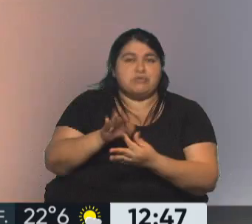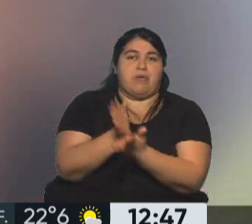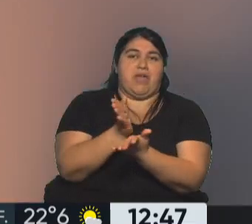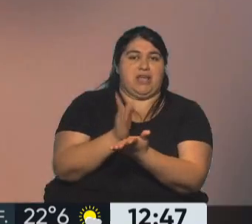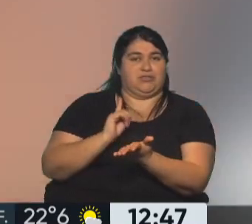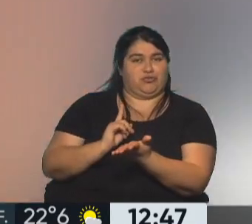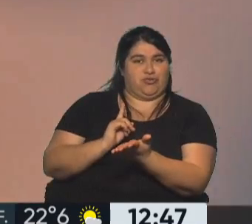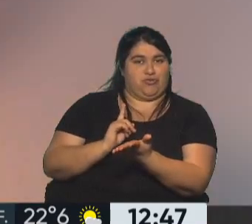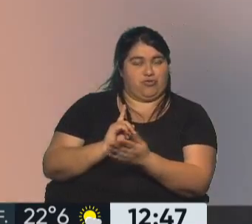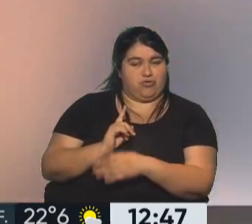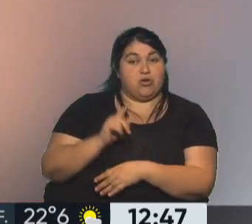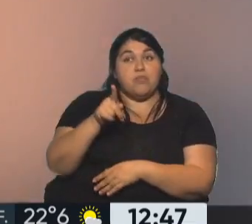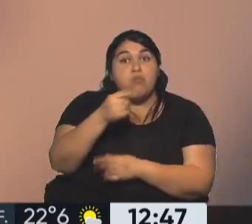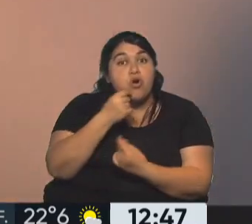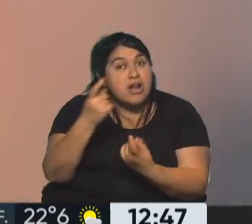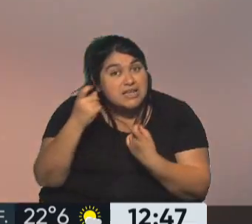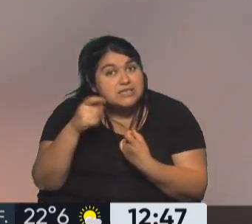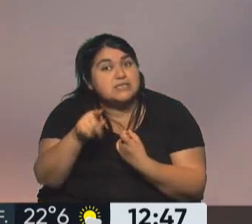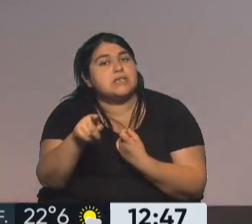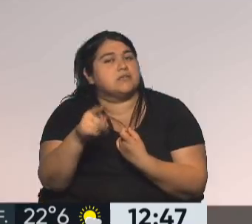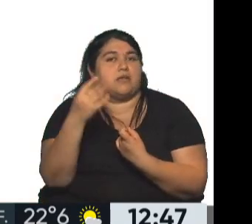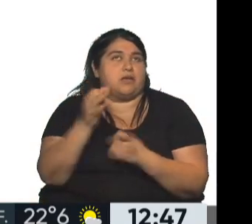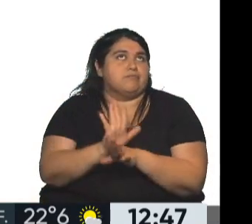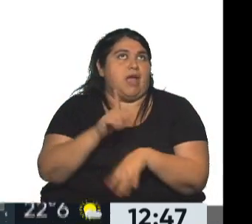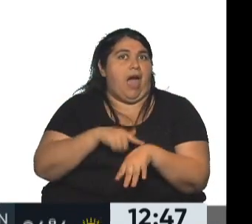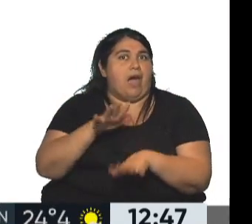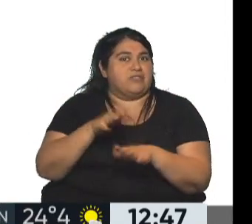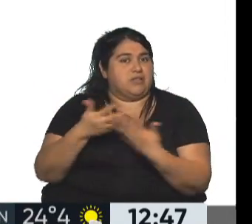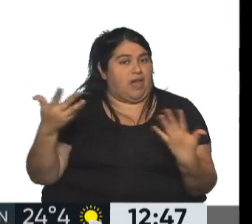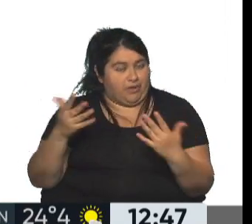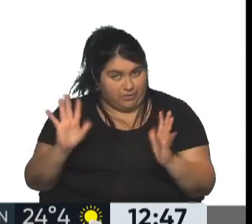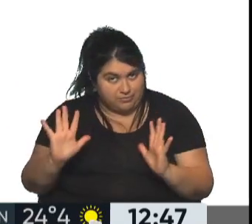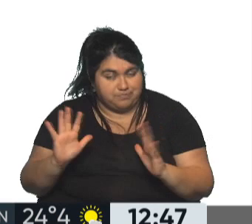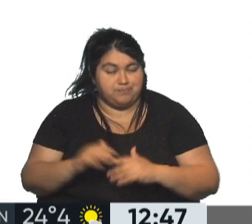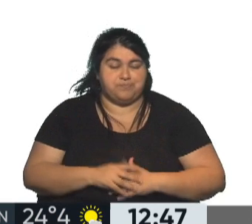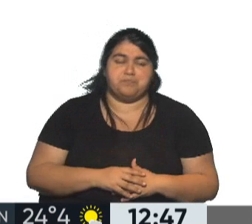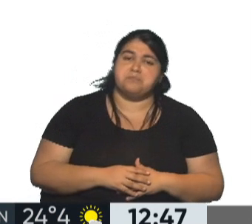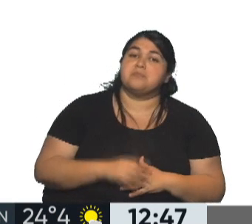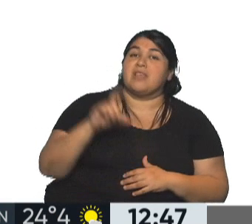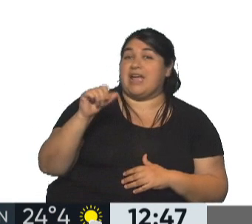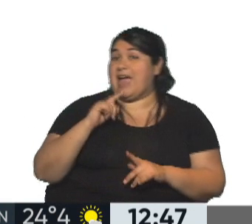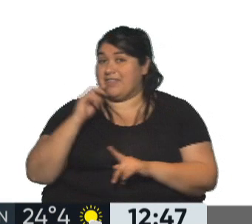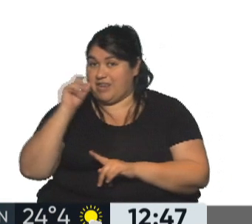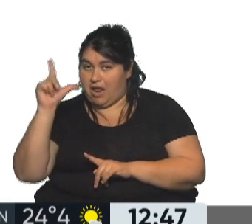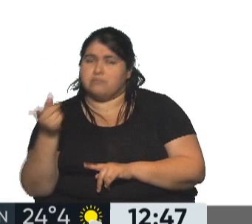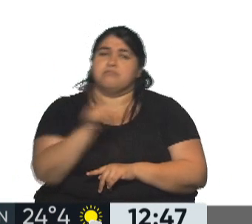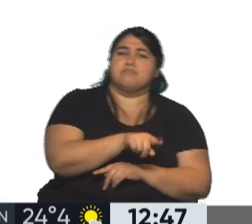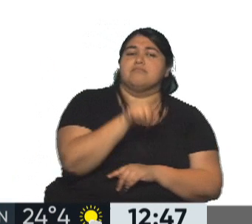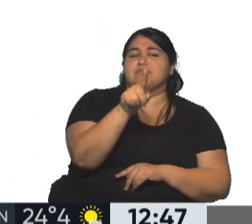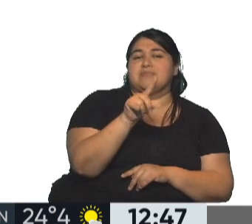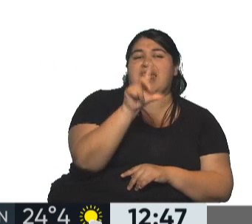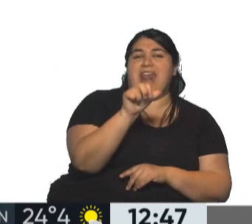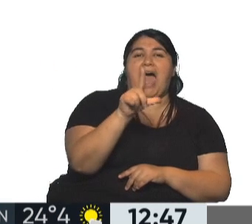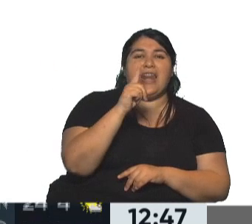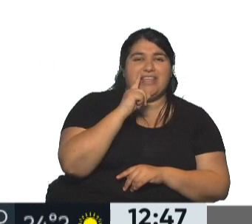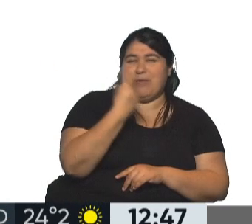derecho. Así que cuando necesites, ya va a ser muy tarde, mi amor. Ahí estaba Catriel y esta es Lali, por supuesto, que fue una de las primeras que